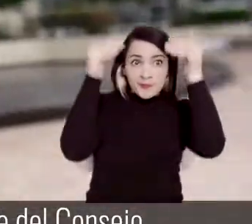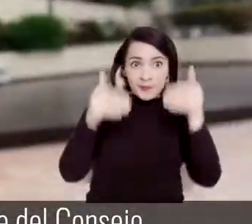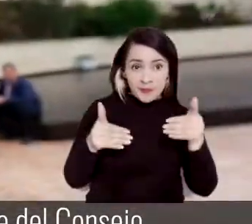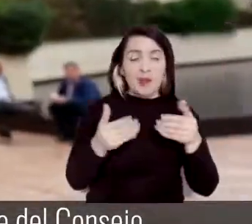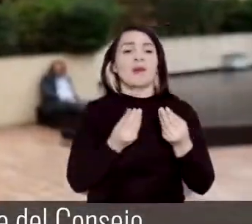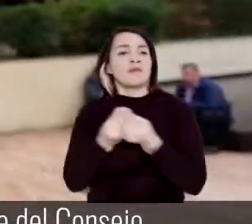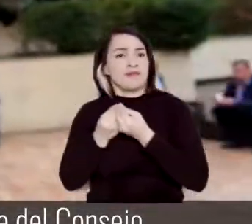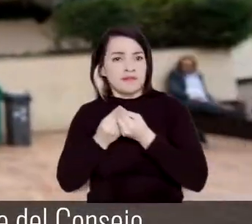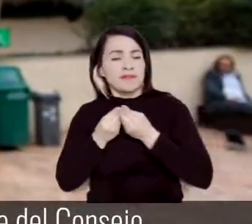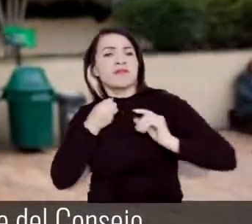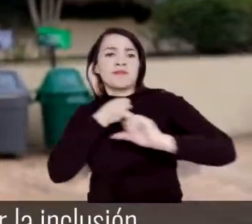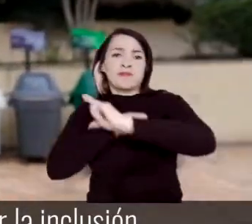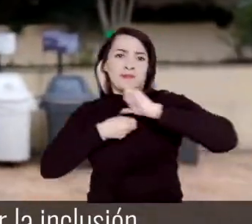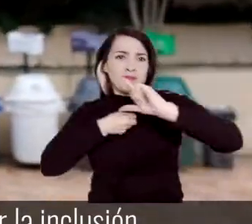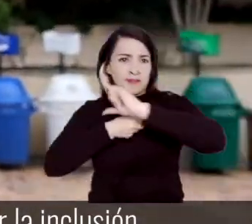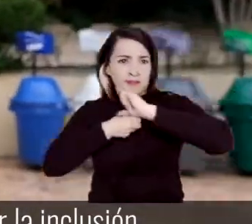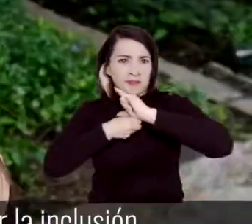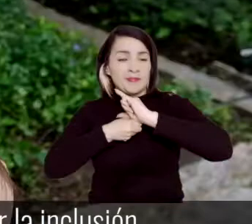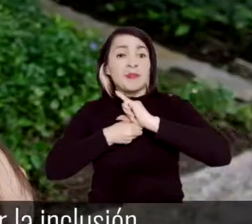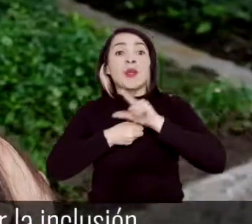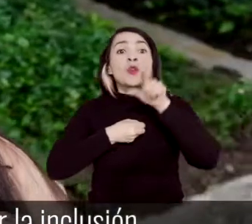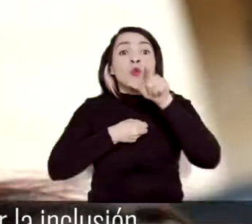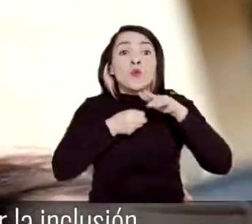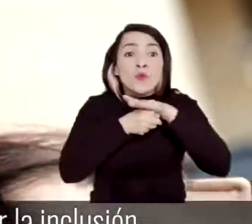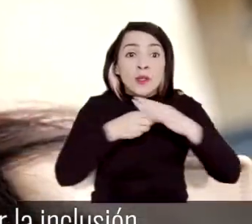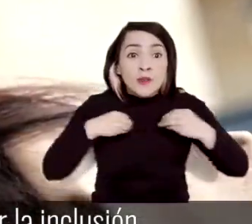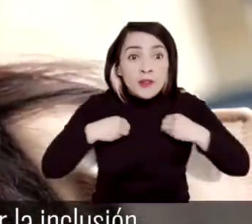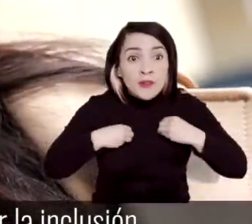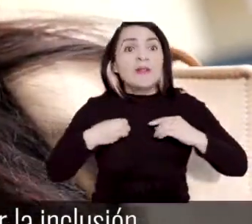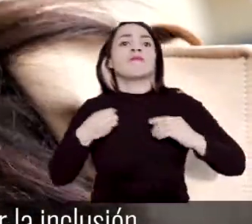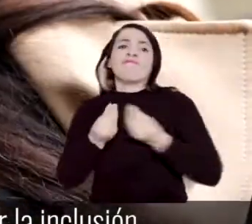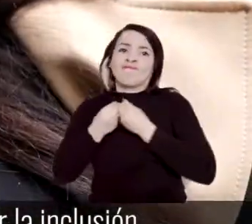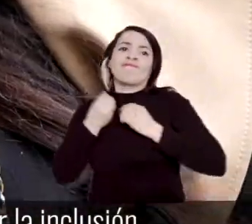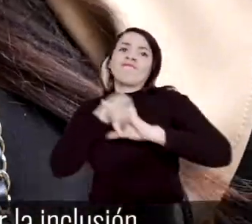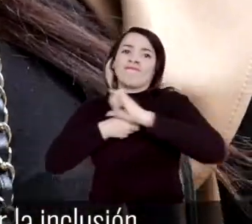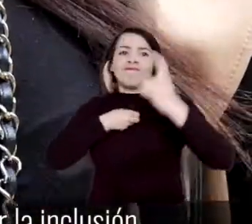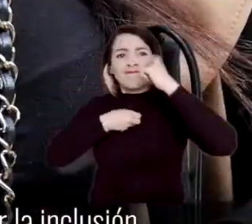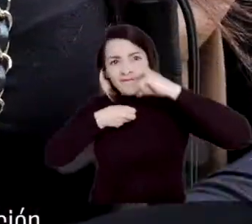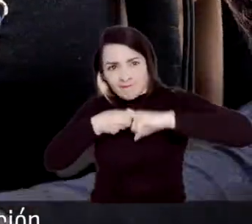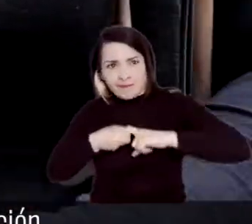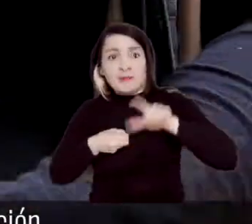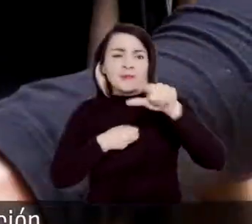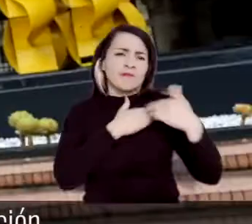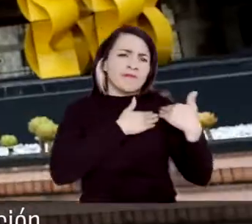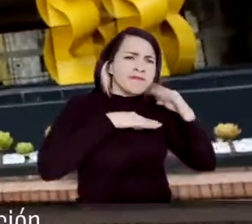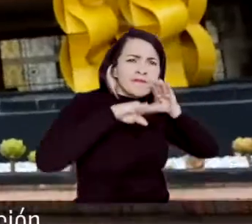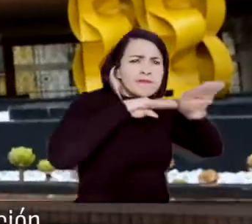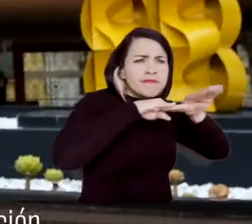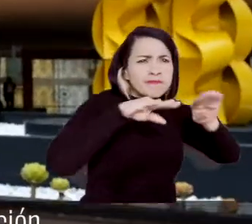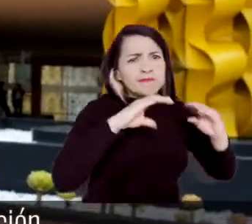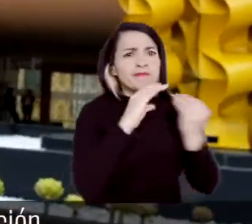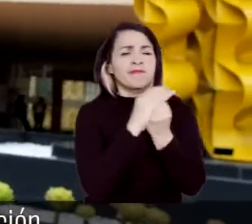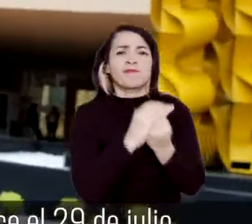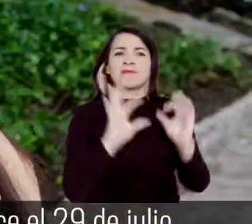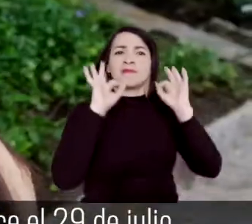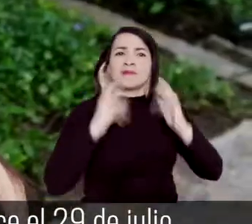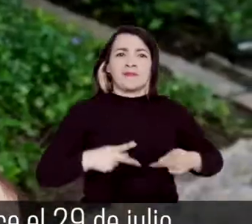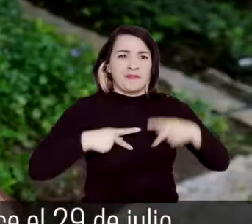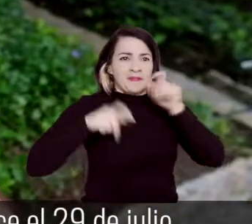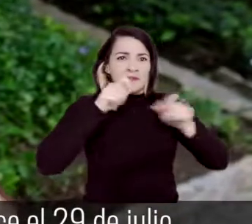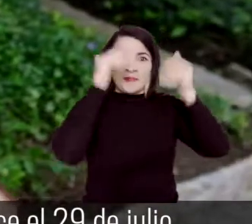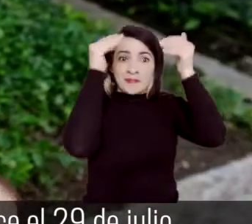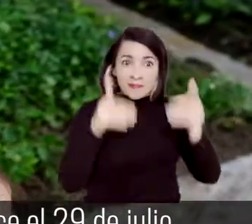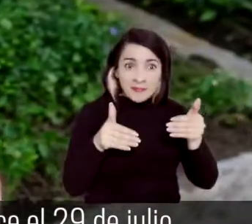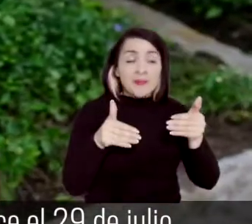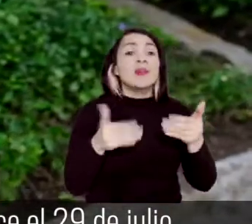hacer parte del Consejo de Discapacidad de tu localidad y ayudar a promover la inclusión y la mejor calidad de vida de esta población. Ven a la